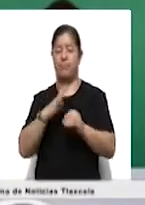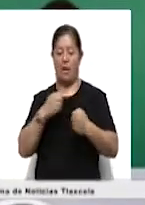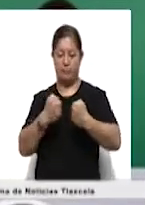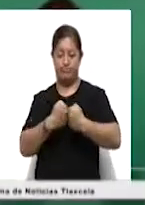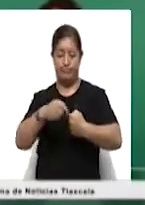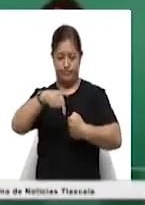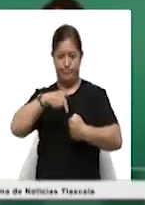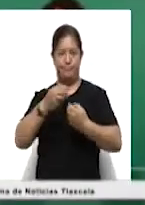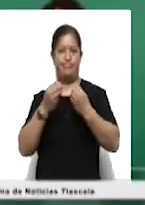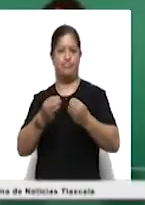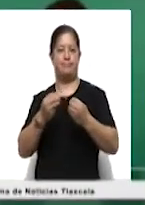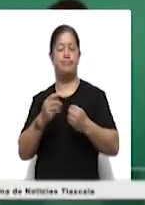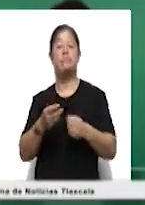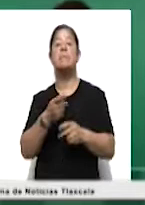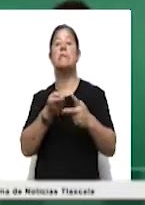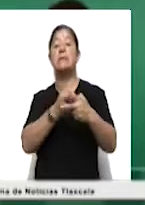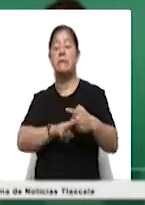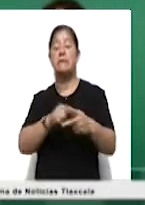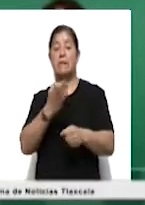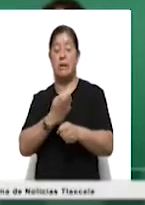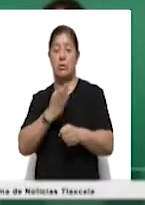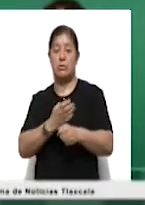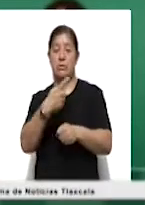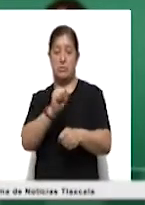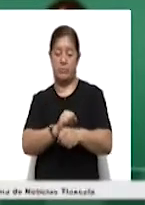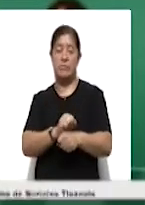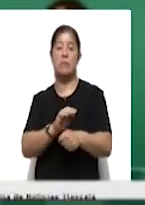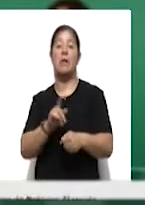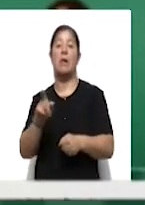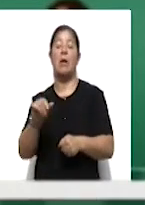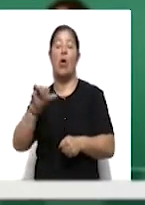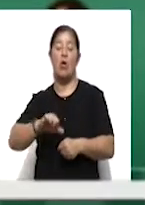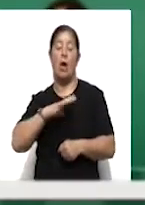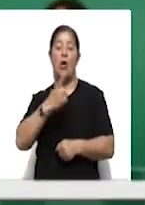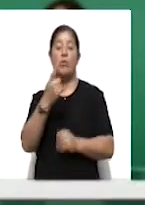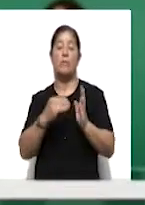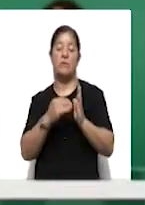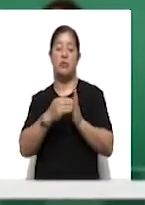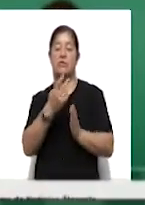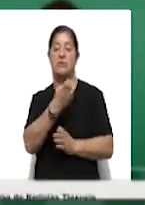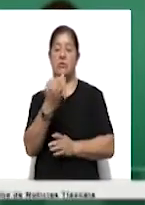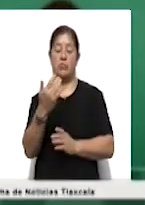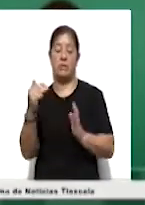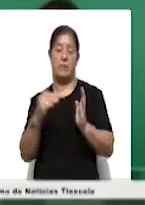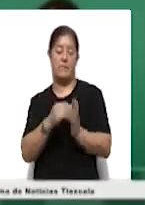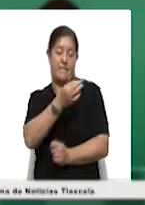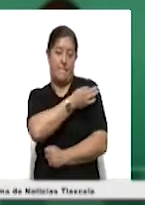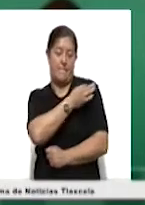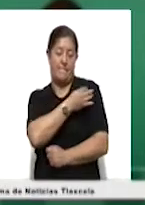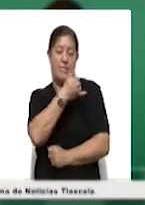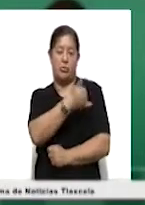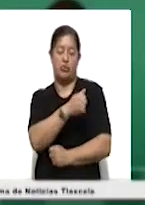fronteriza, la cual iniciará esta semana gracias a que hoy se recibieron un millón trescientas cincuenta mil vacunas de Johnson &